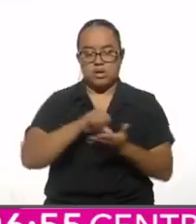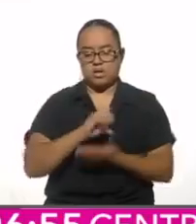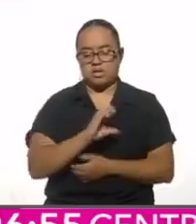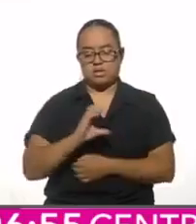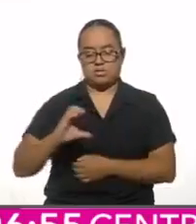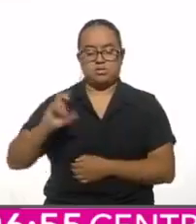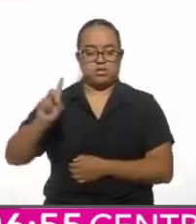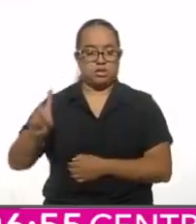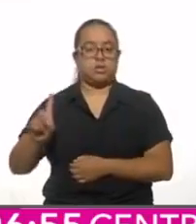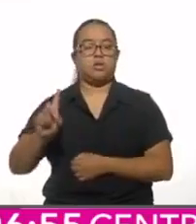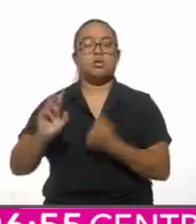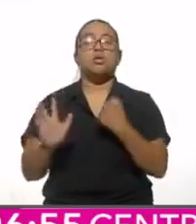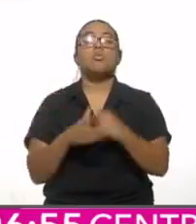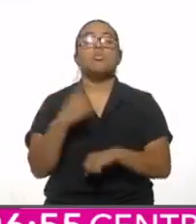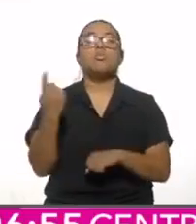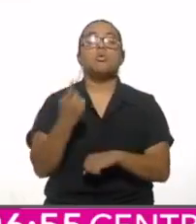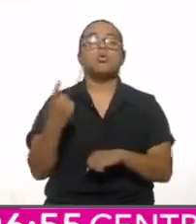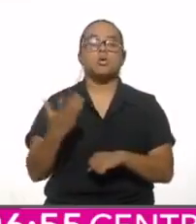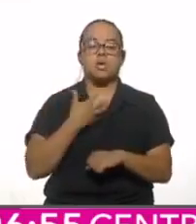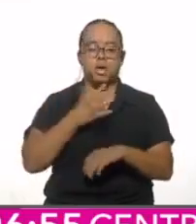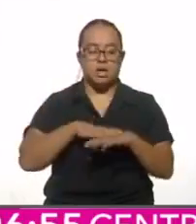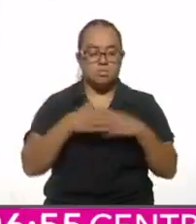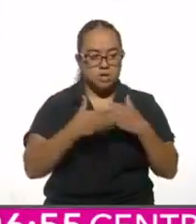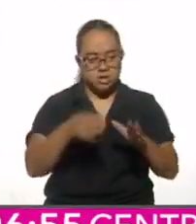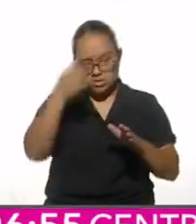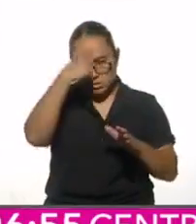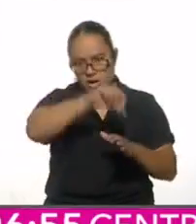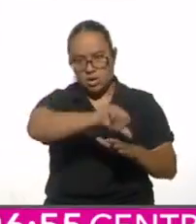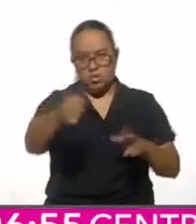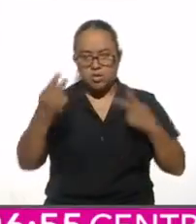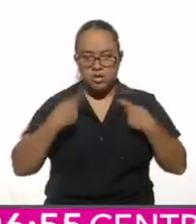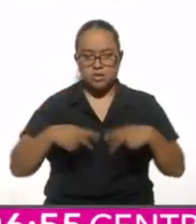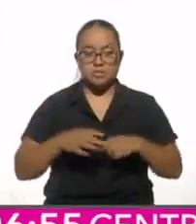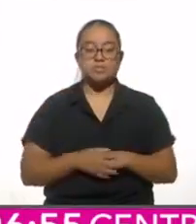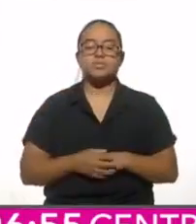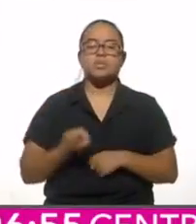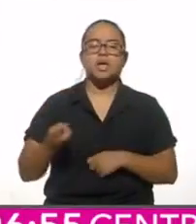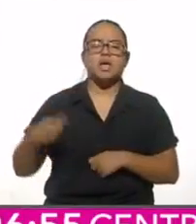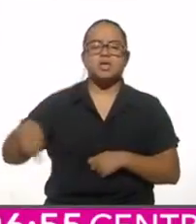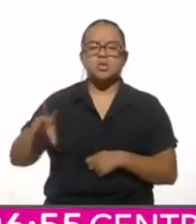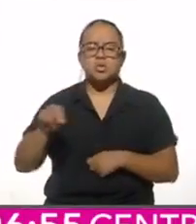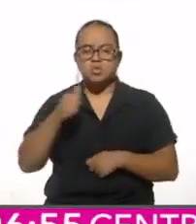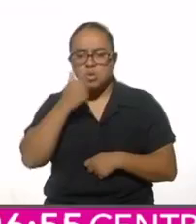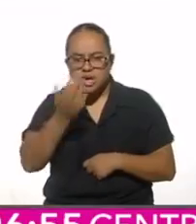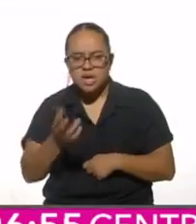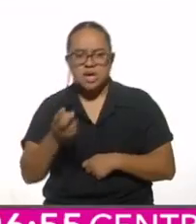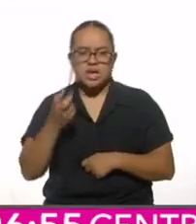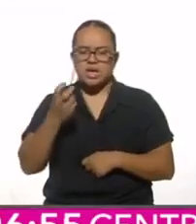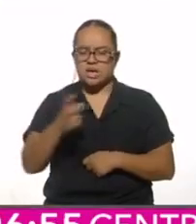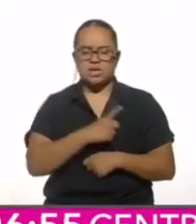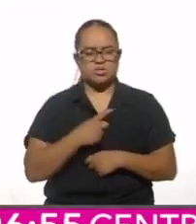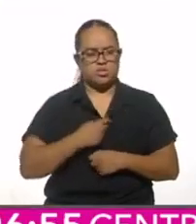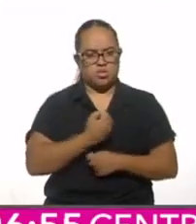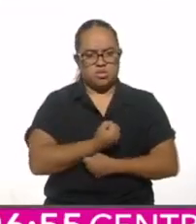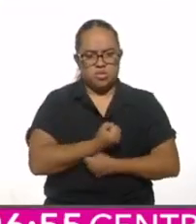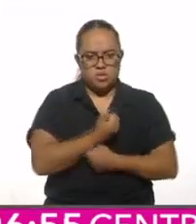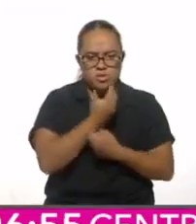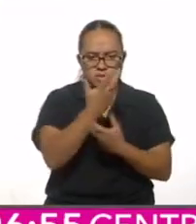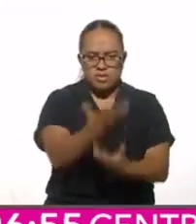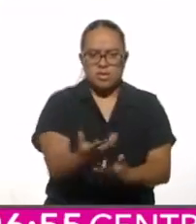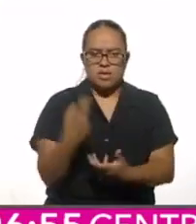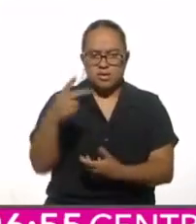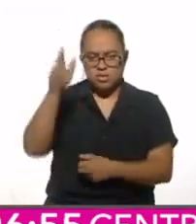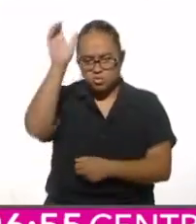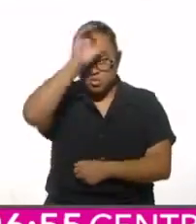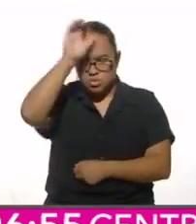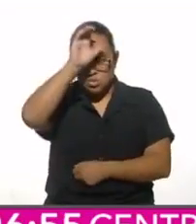Digital, porque se abrió a otras comunidades. Con ese sesgo y la apertura a expresiones transdisciplinarias